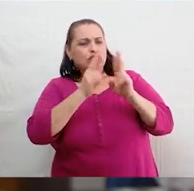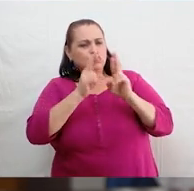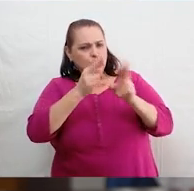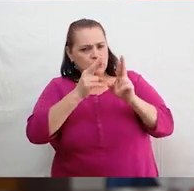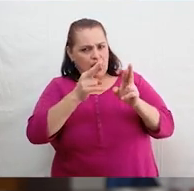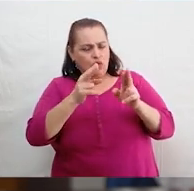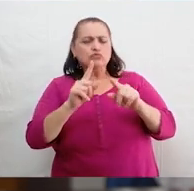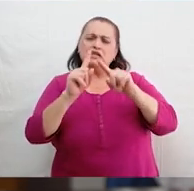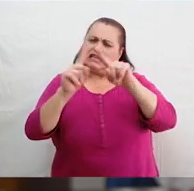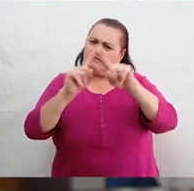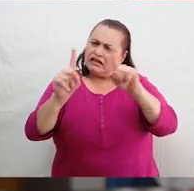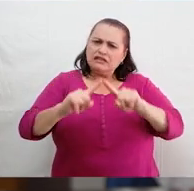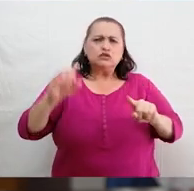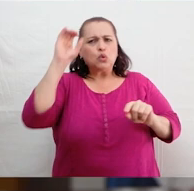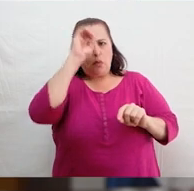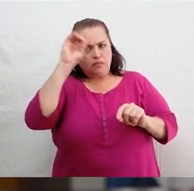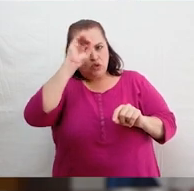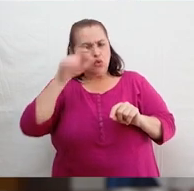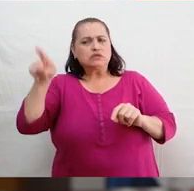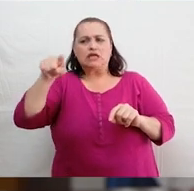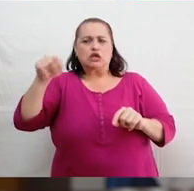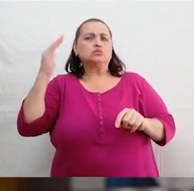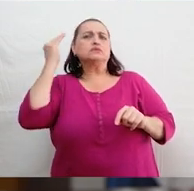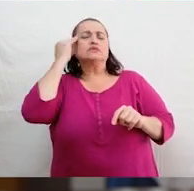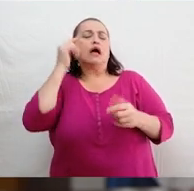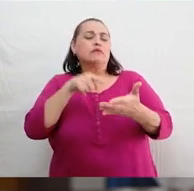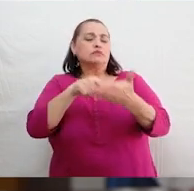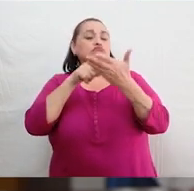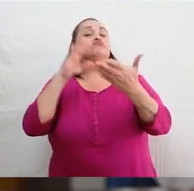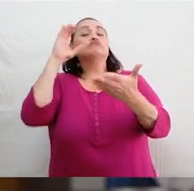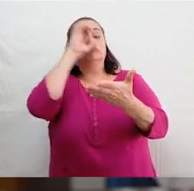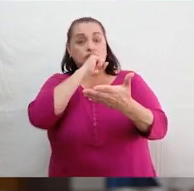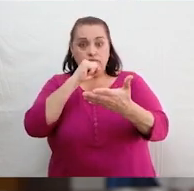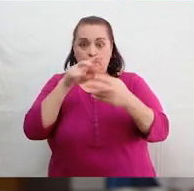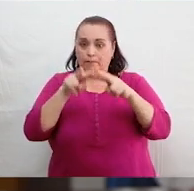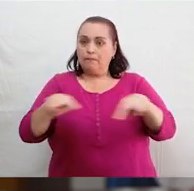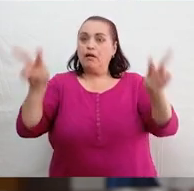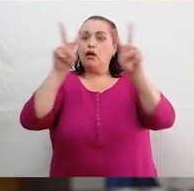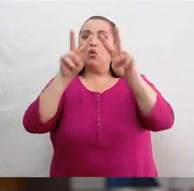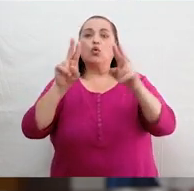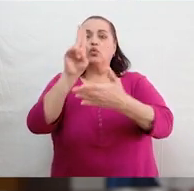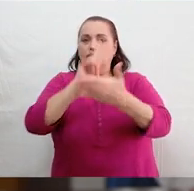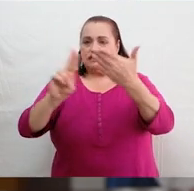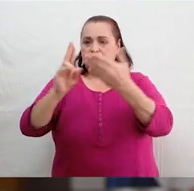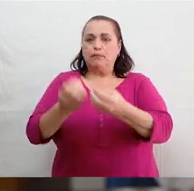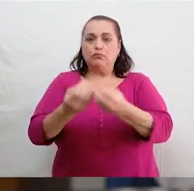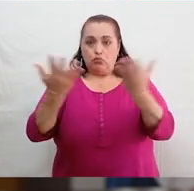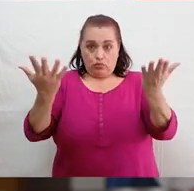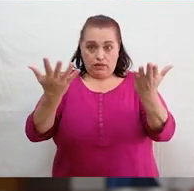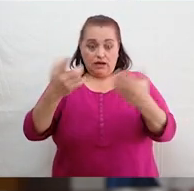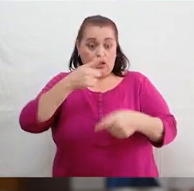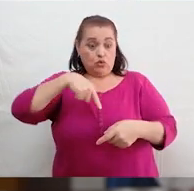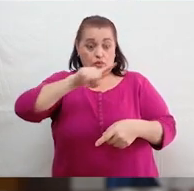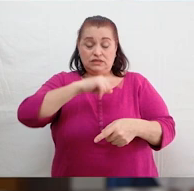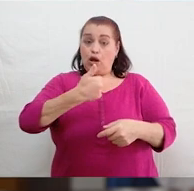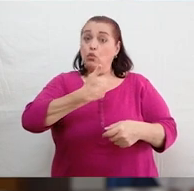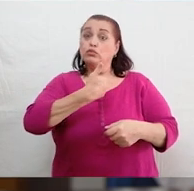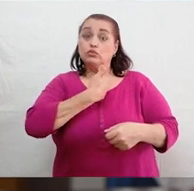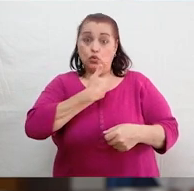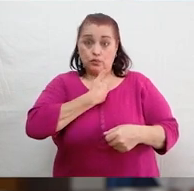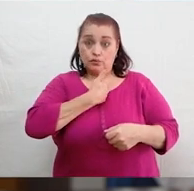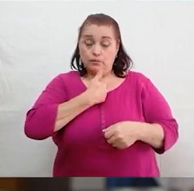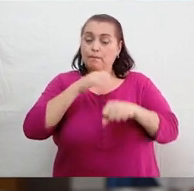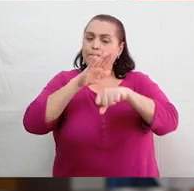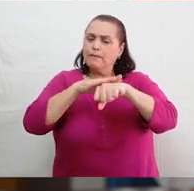nuestras diferencias han sabido reconocer el valor de la universidad pública. Nuestra autonomía nos permite